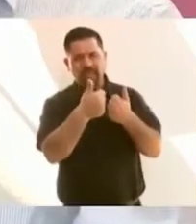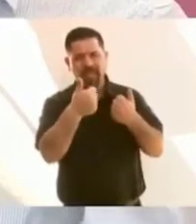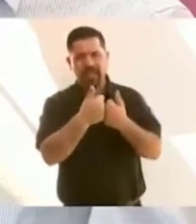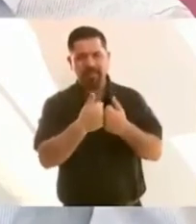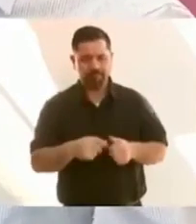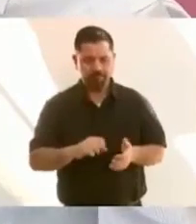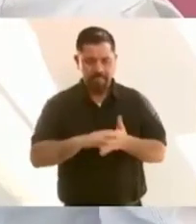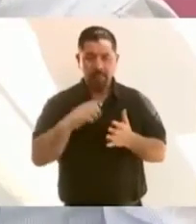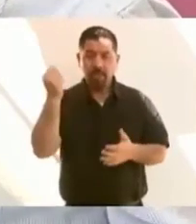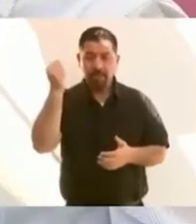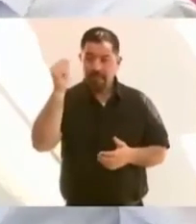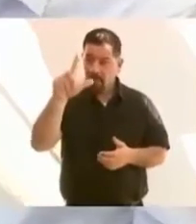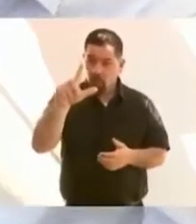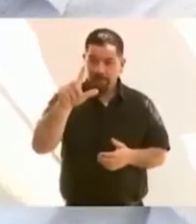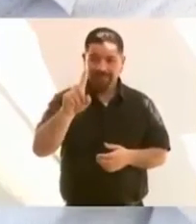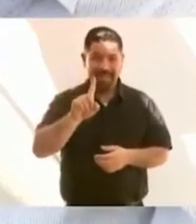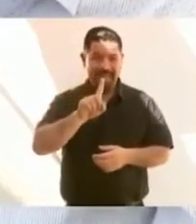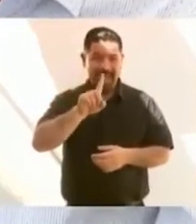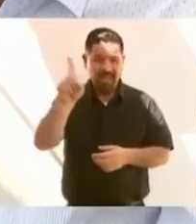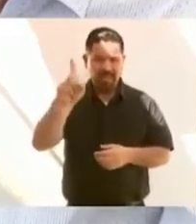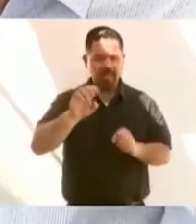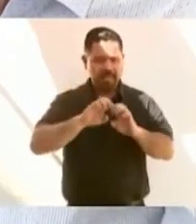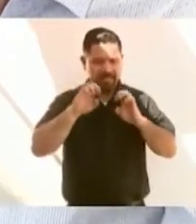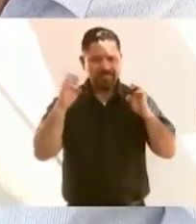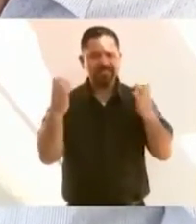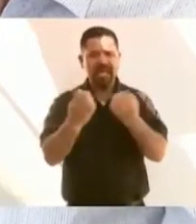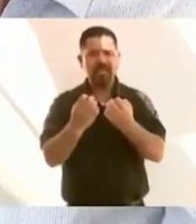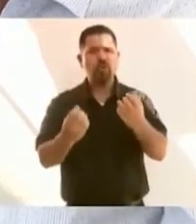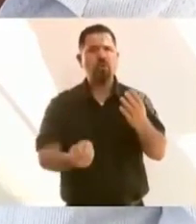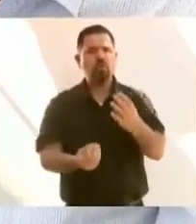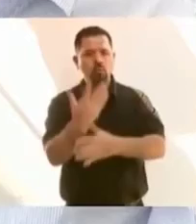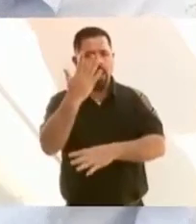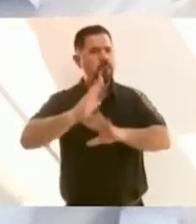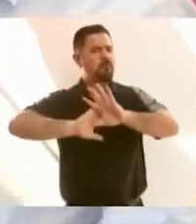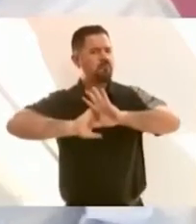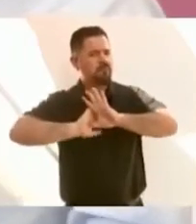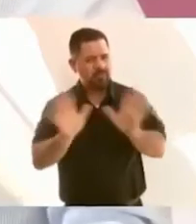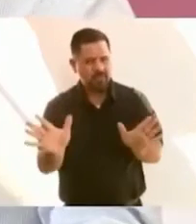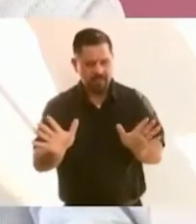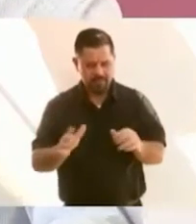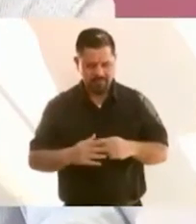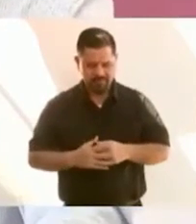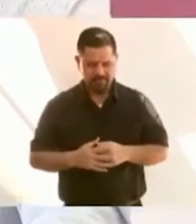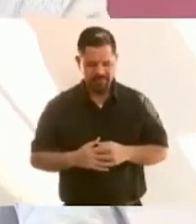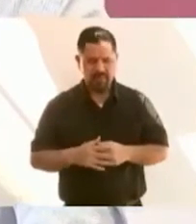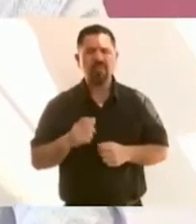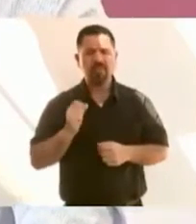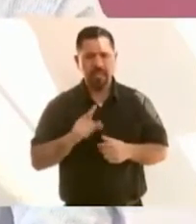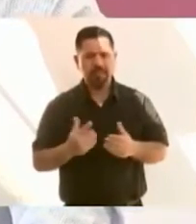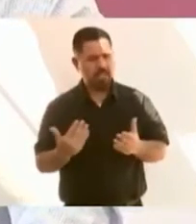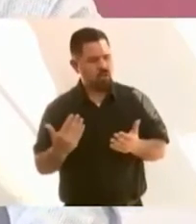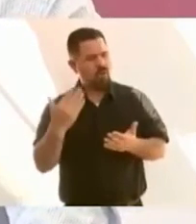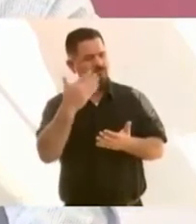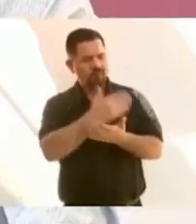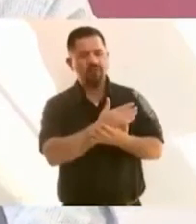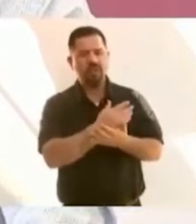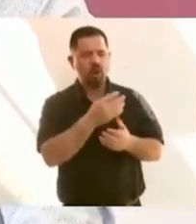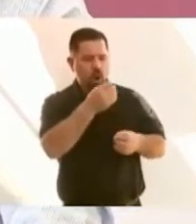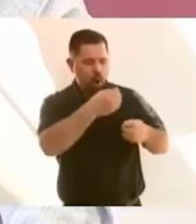Colorado se terminó un estadio y fui a inaugurar obras también